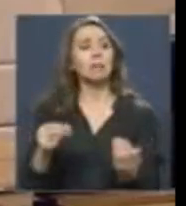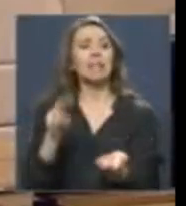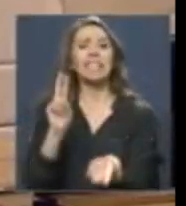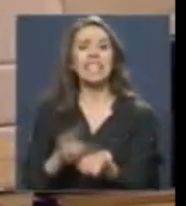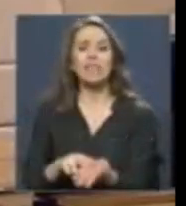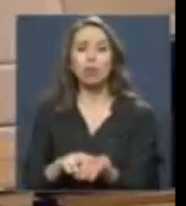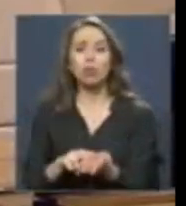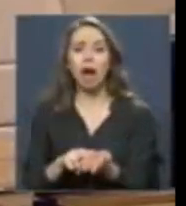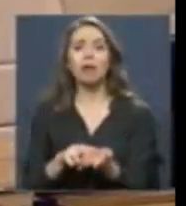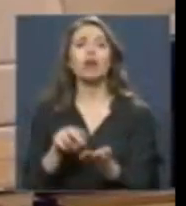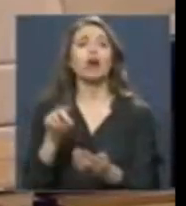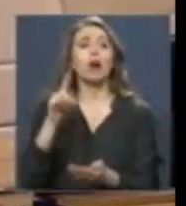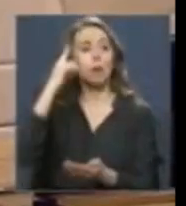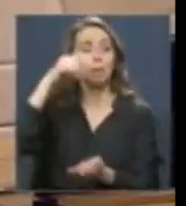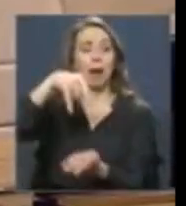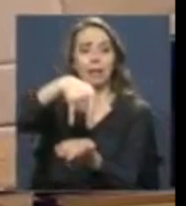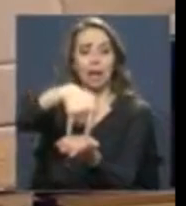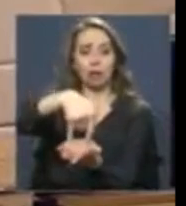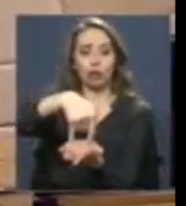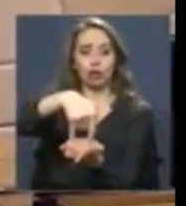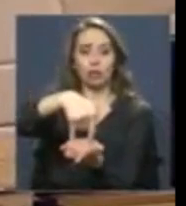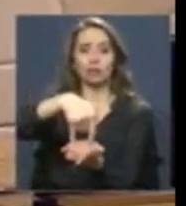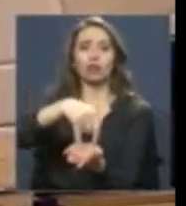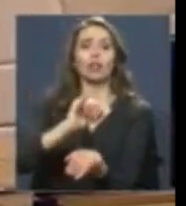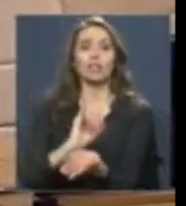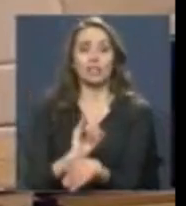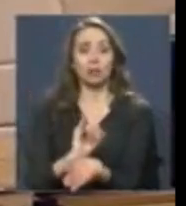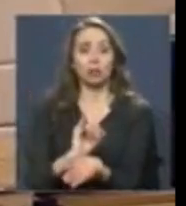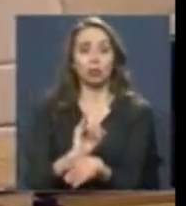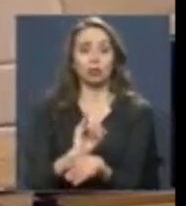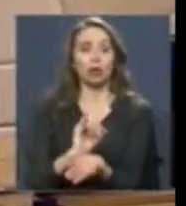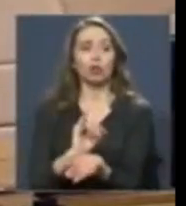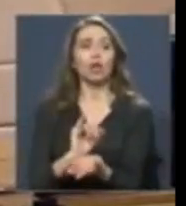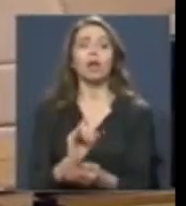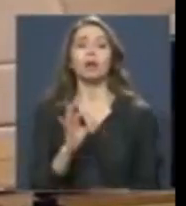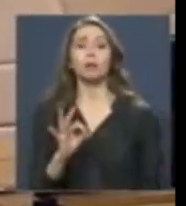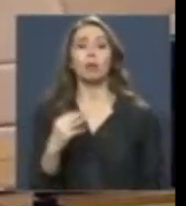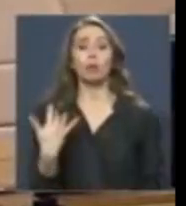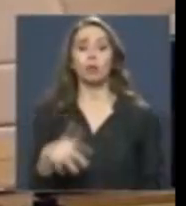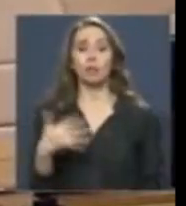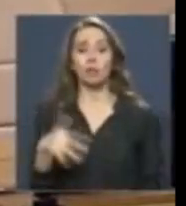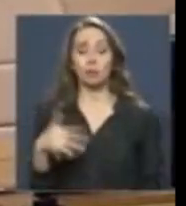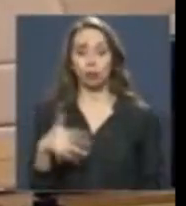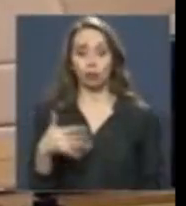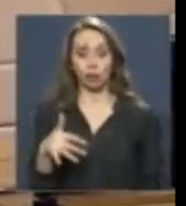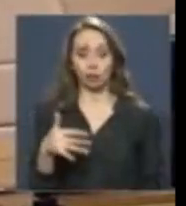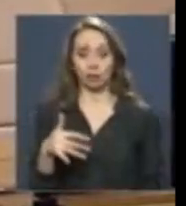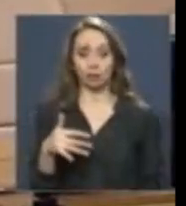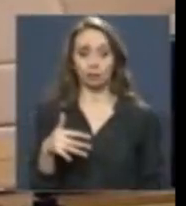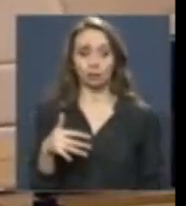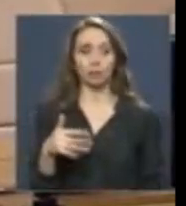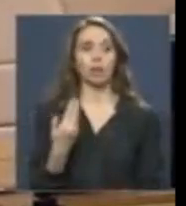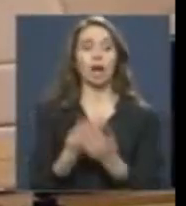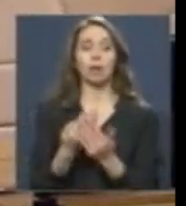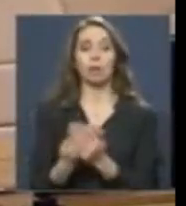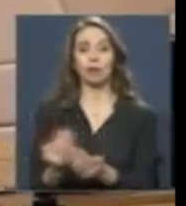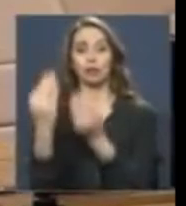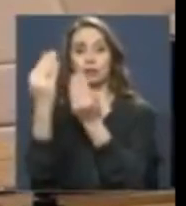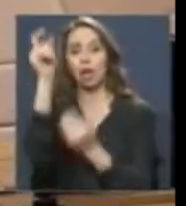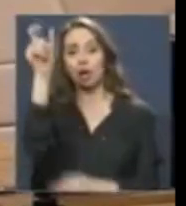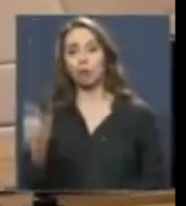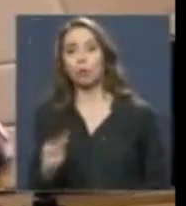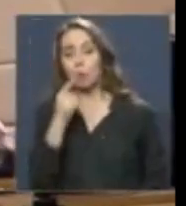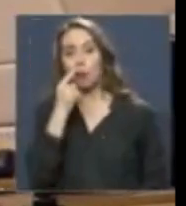Congreso Nacional, como institución, tiene una relevancia muy significativa. Aprovecho de saludar al